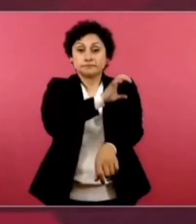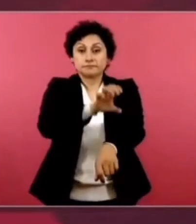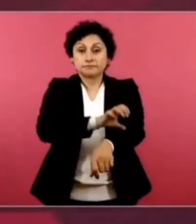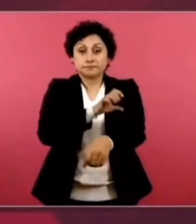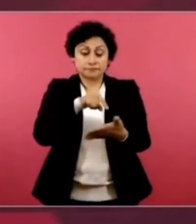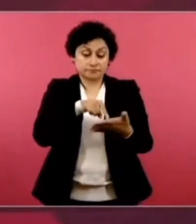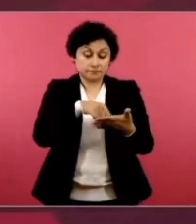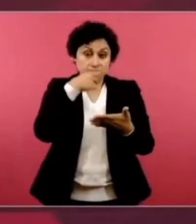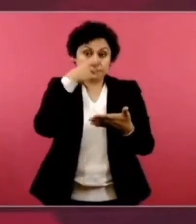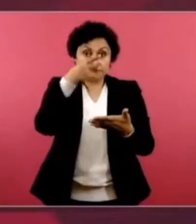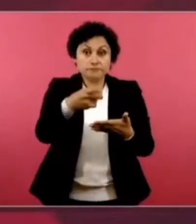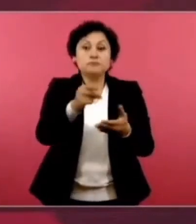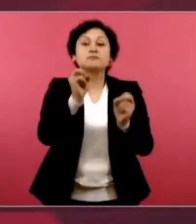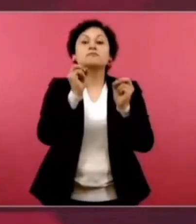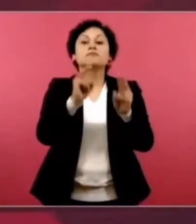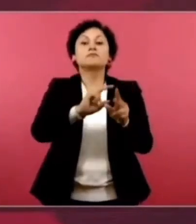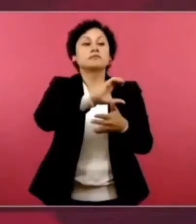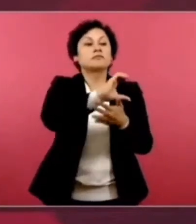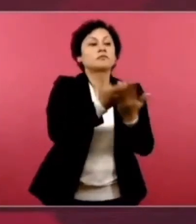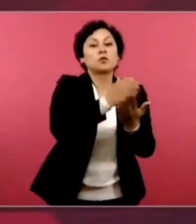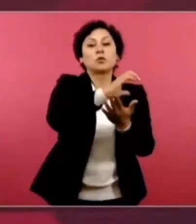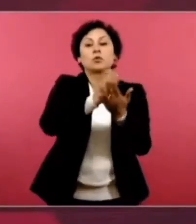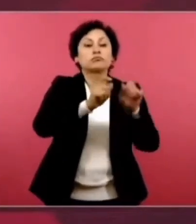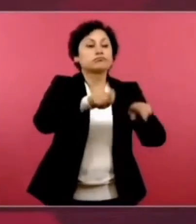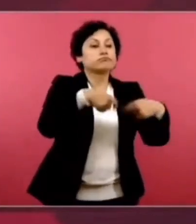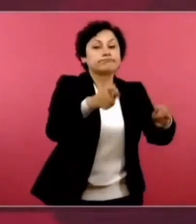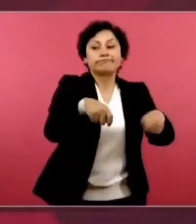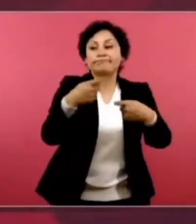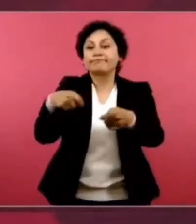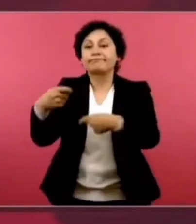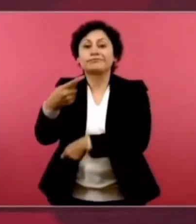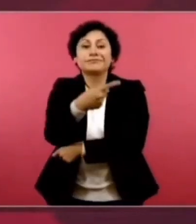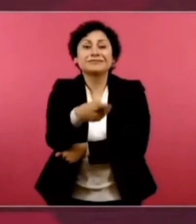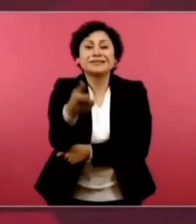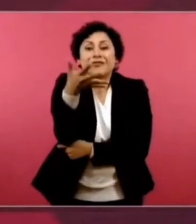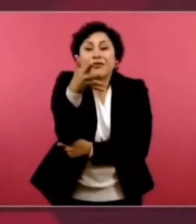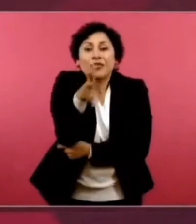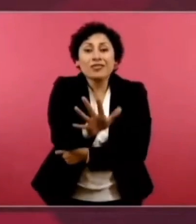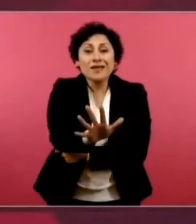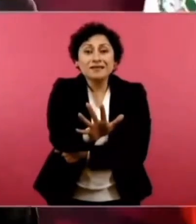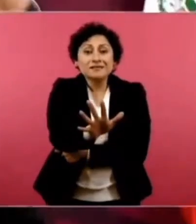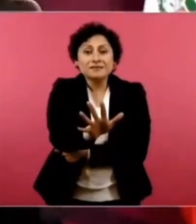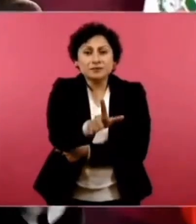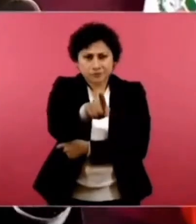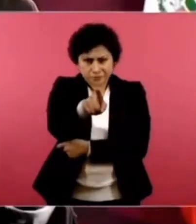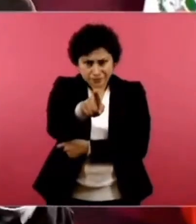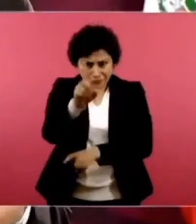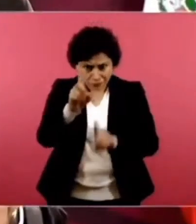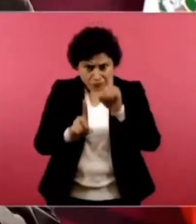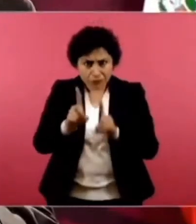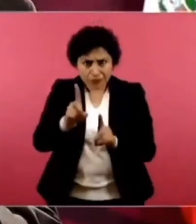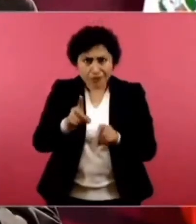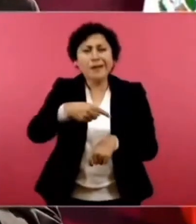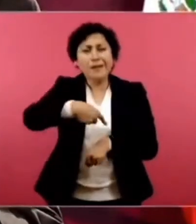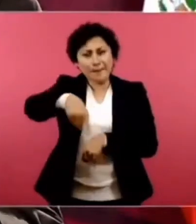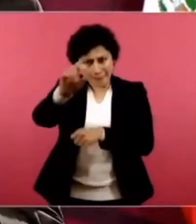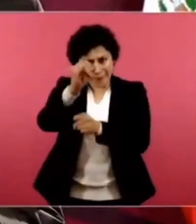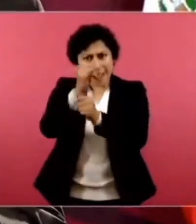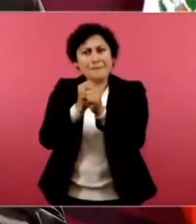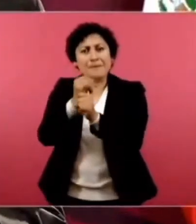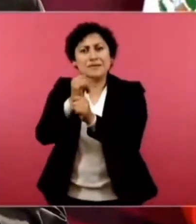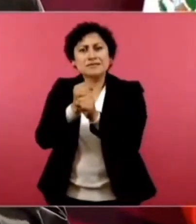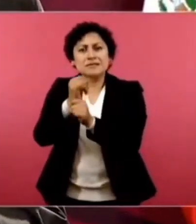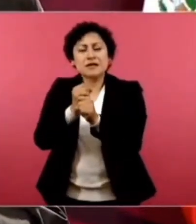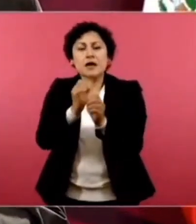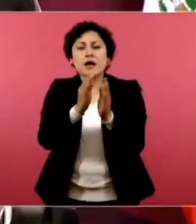y pueden ustedes investigar, vayan a las hemerotecas